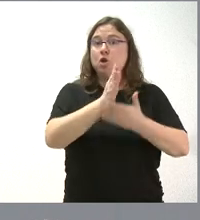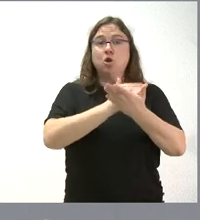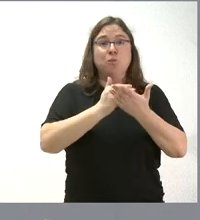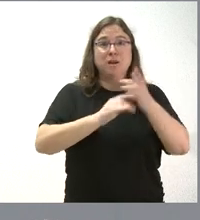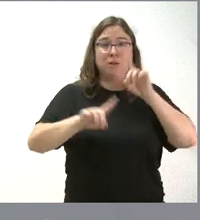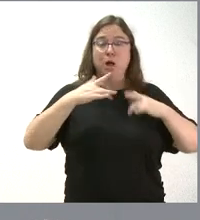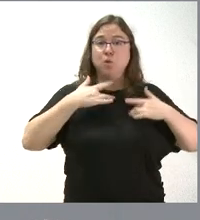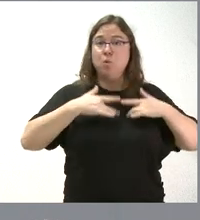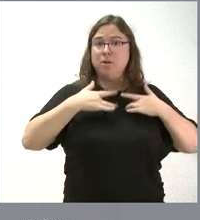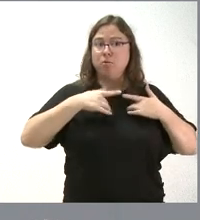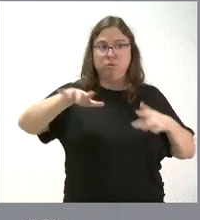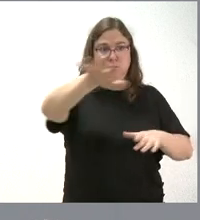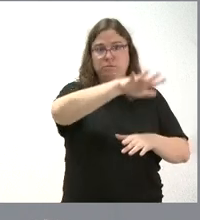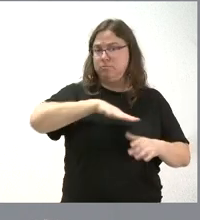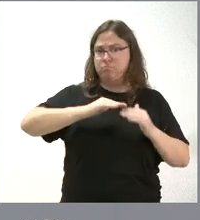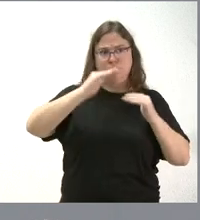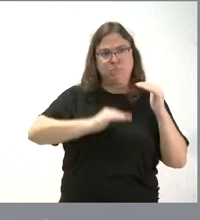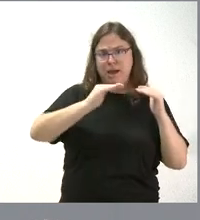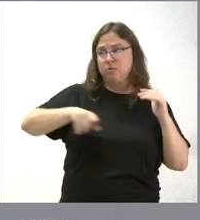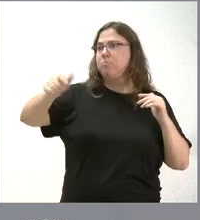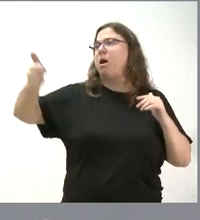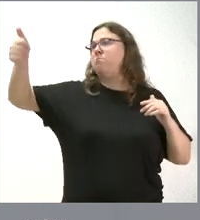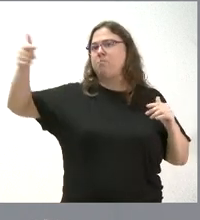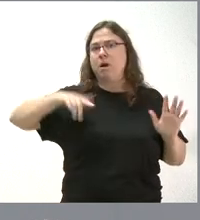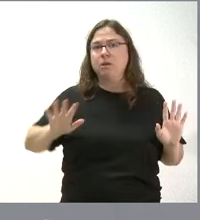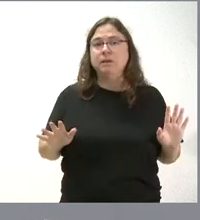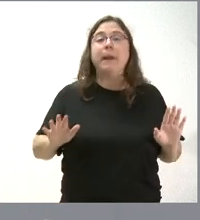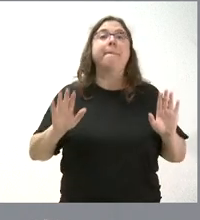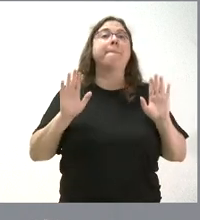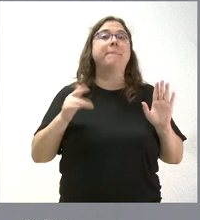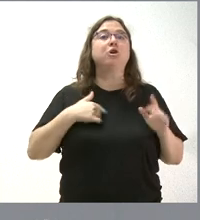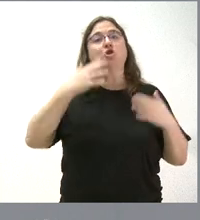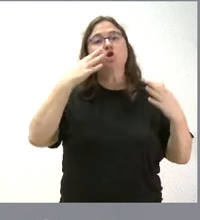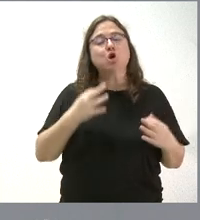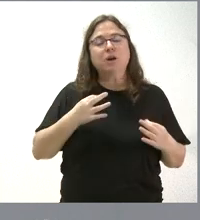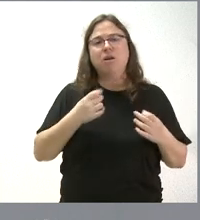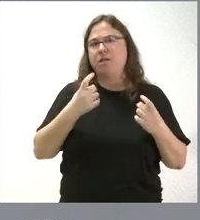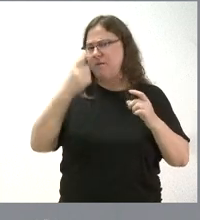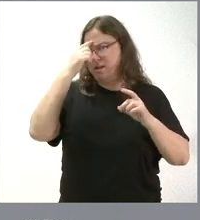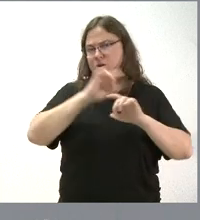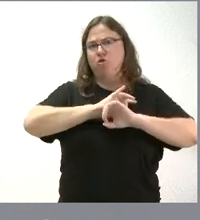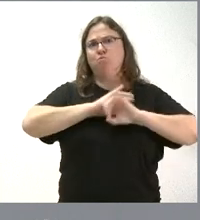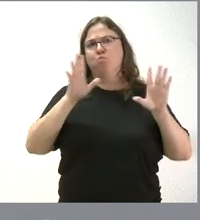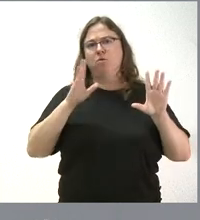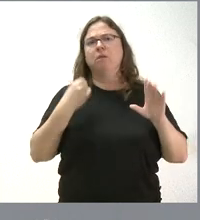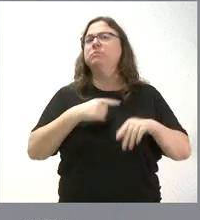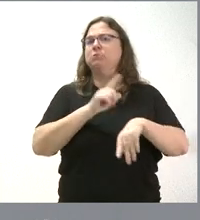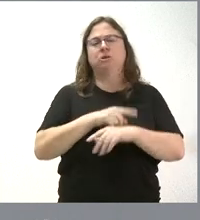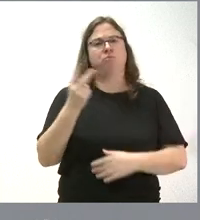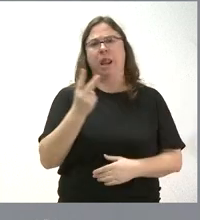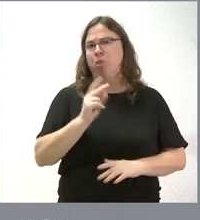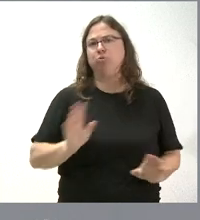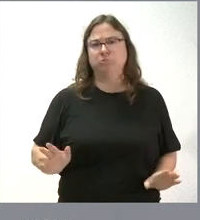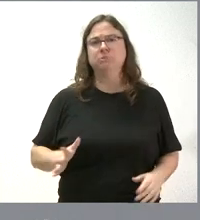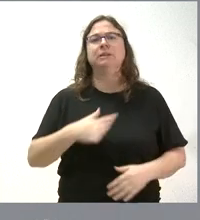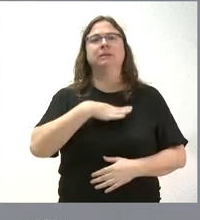incidencia de la tuberculosis y hay comunidades que tienen más. Pero yo creo que tenemos que dejar bien claro que son compatibles ambas actividades y